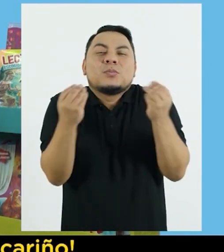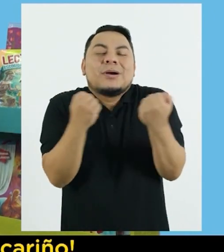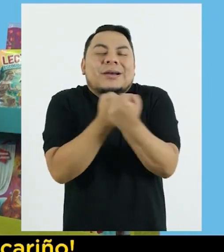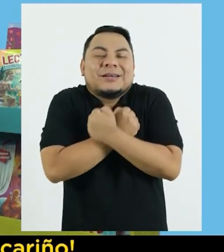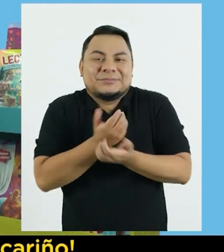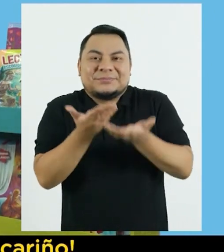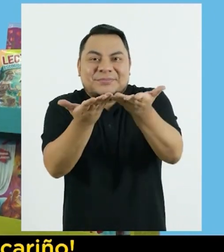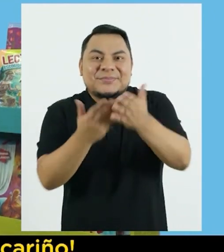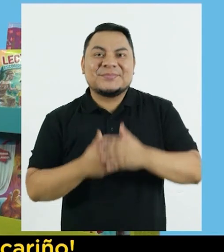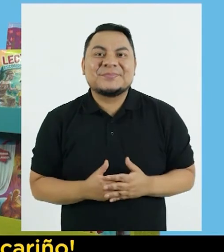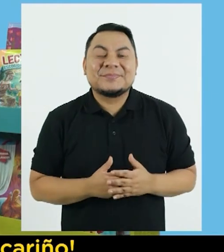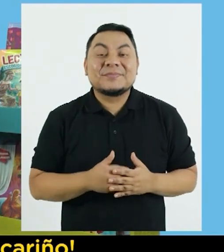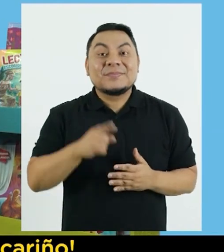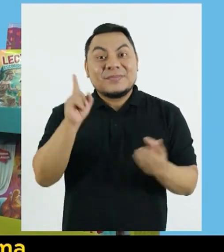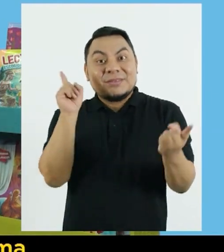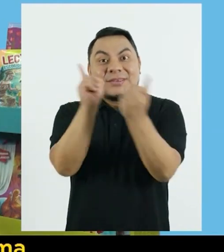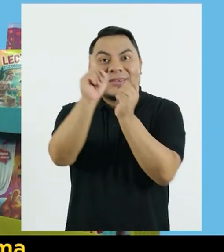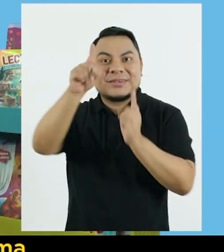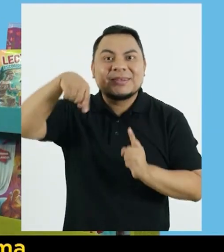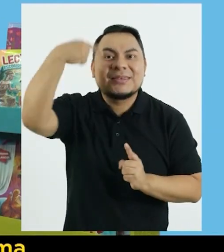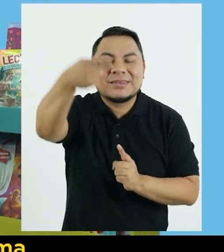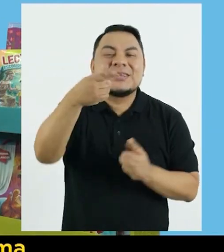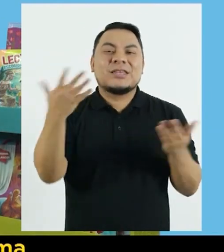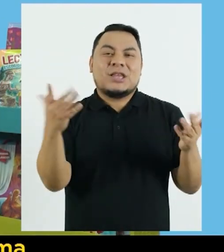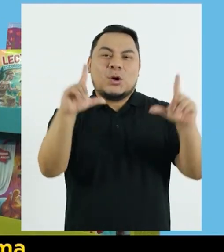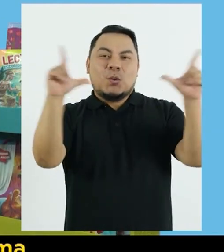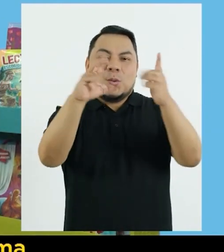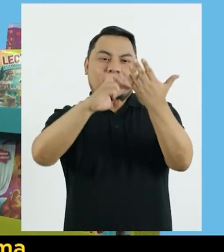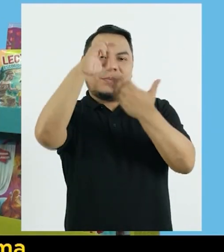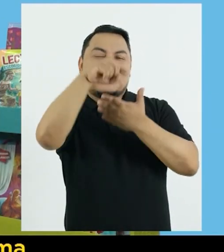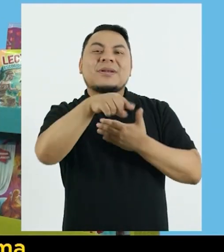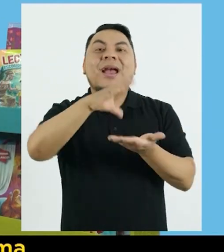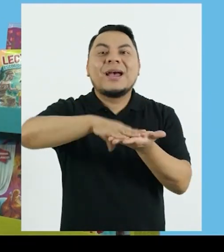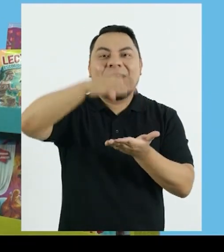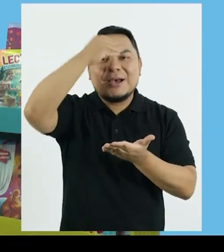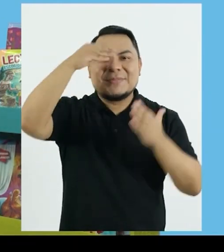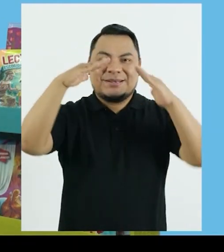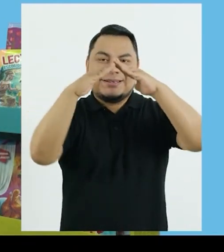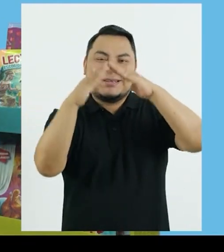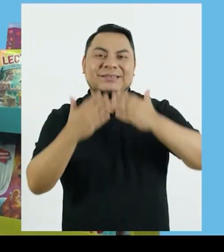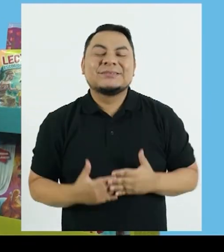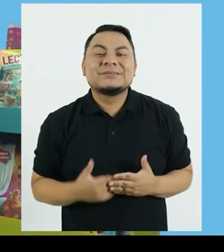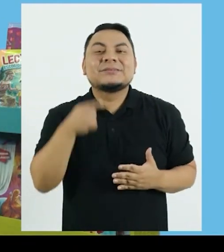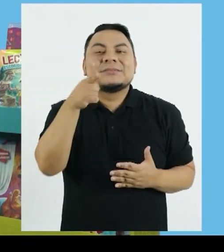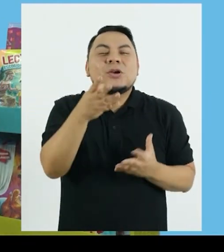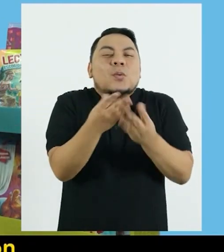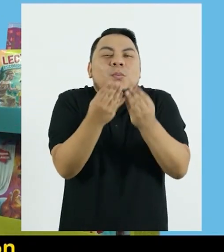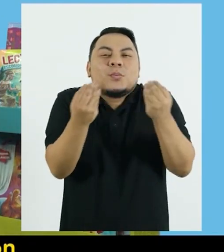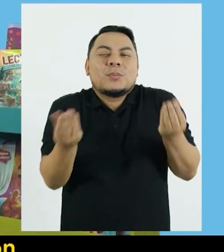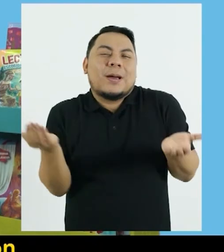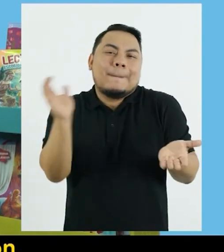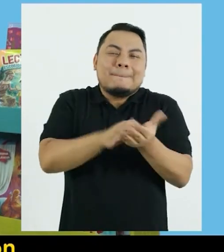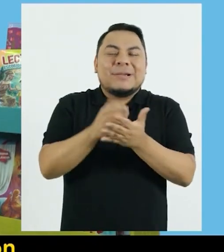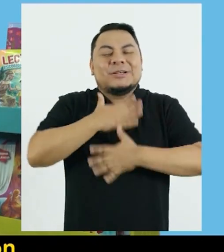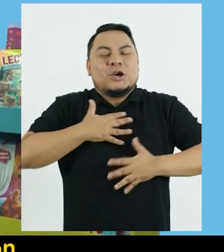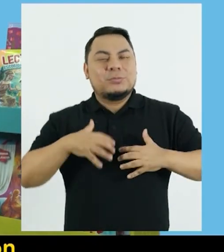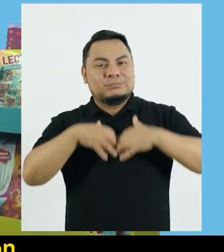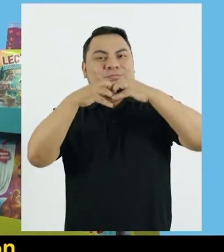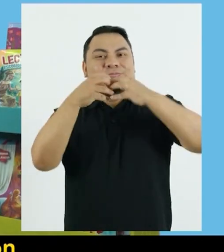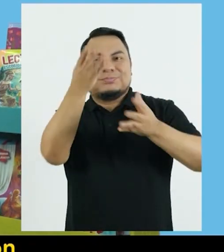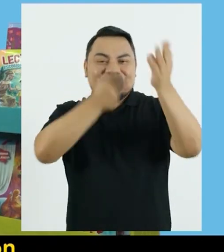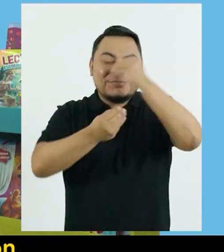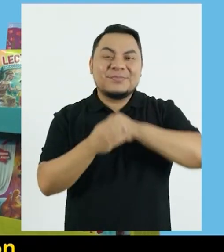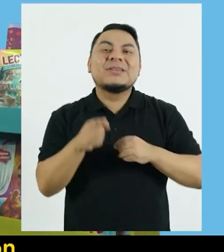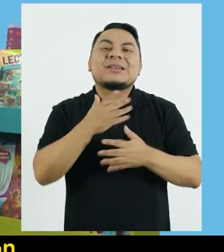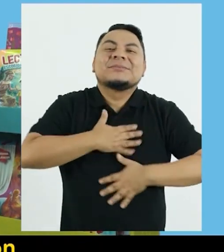con mucho cariño. Nos vemos en el siguiente programa de Aprenda en Casa, con mucha más